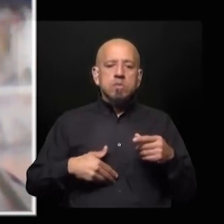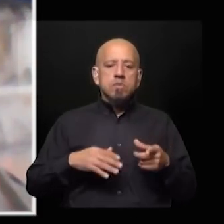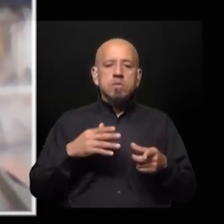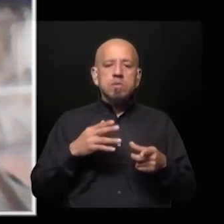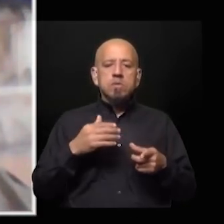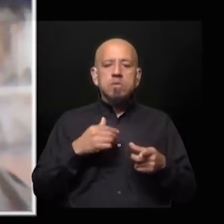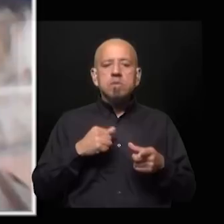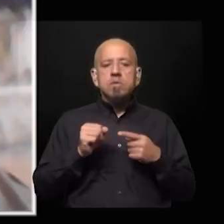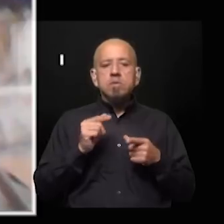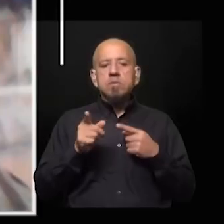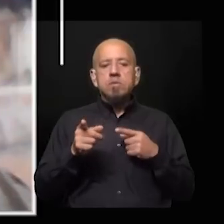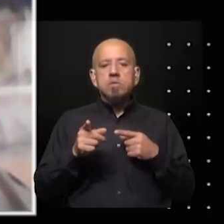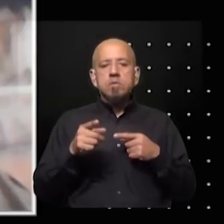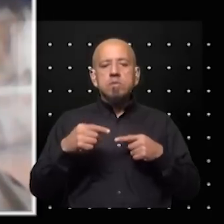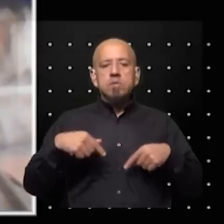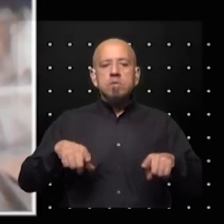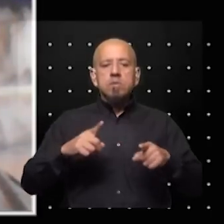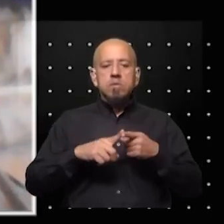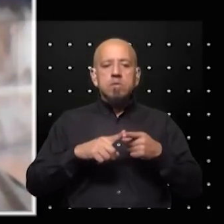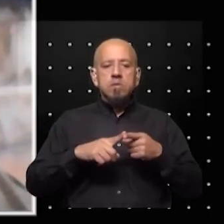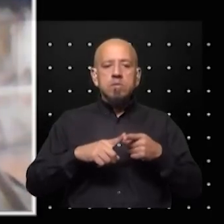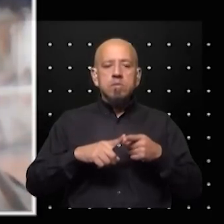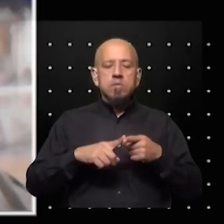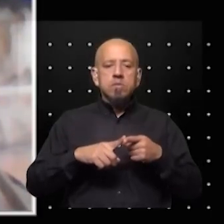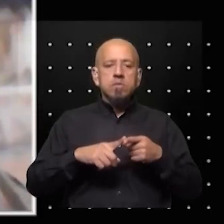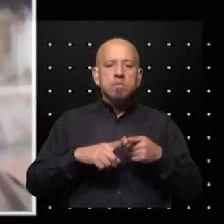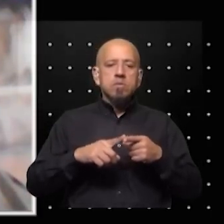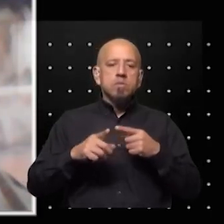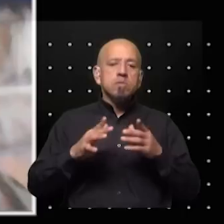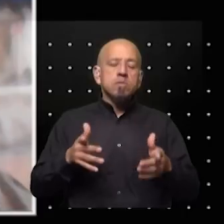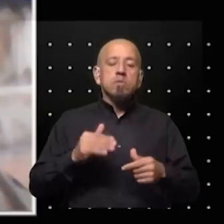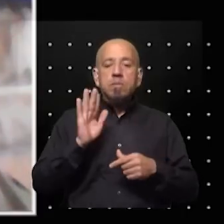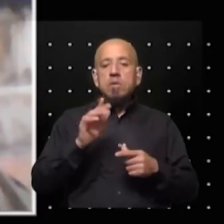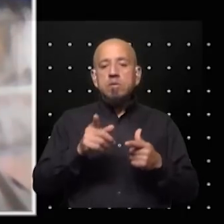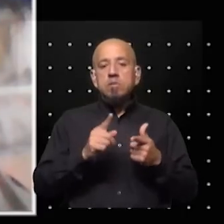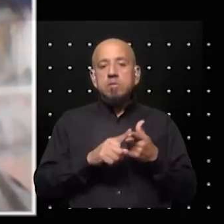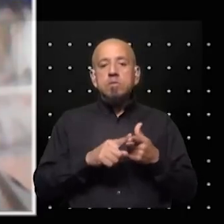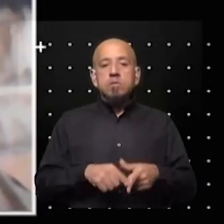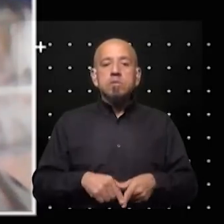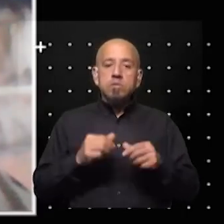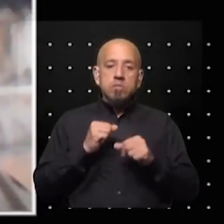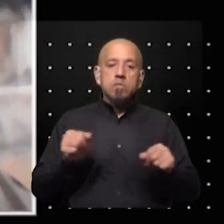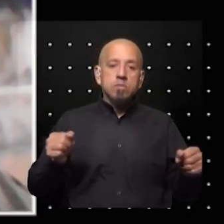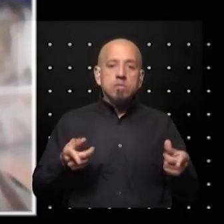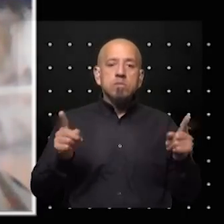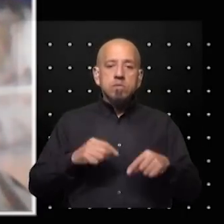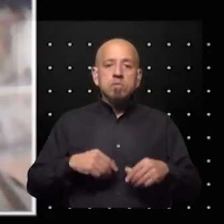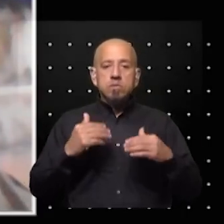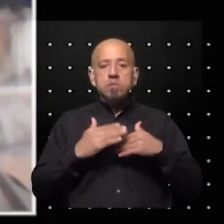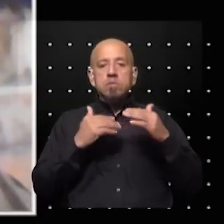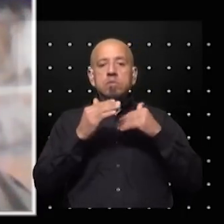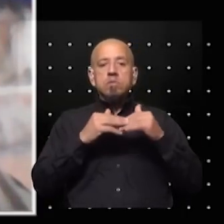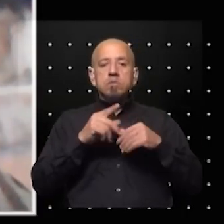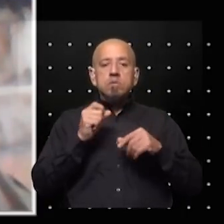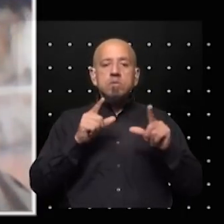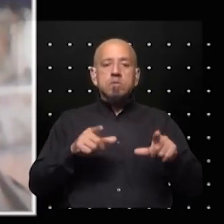encarcelados fuimos despedidos perseguidos puestos en listas negras amenazados etcétera bueno finalmente hemos logrado reconstruir todo eso y tener pero un canal